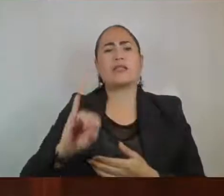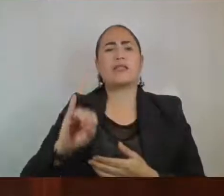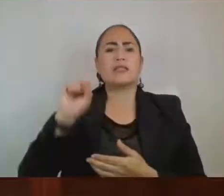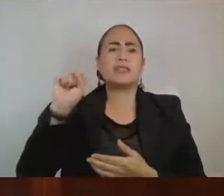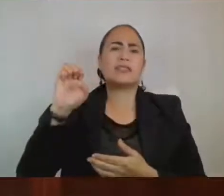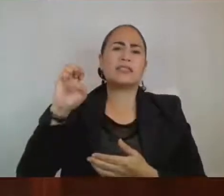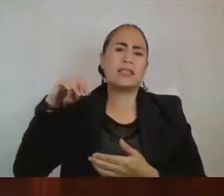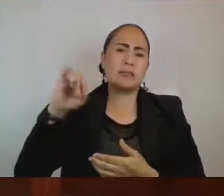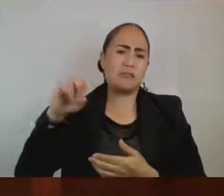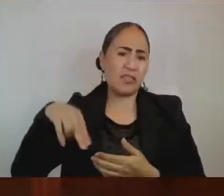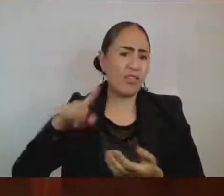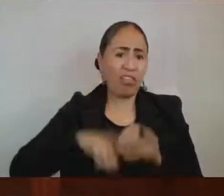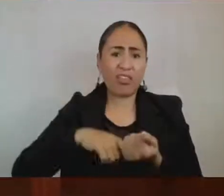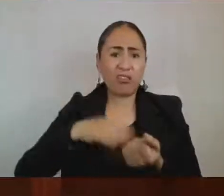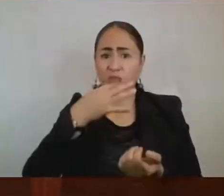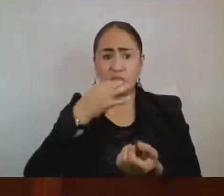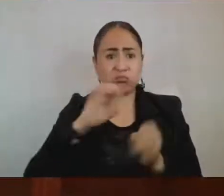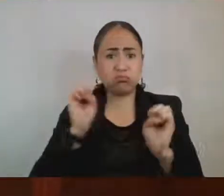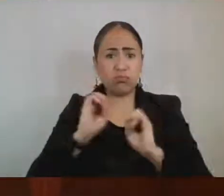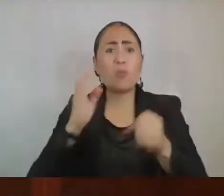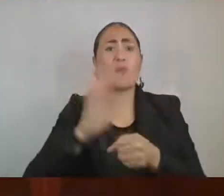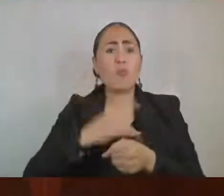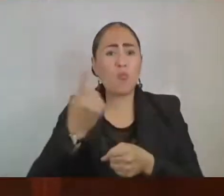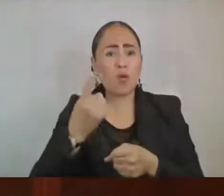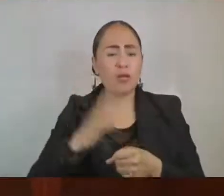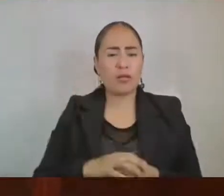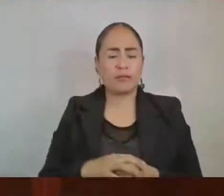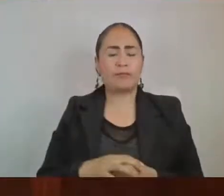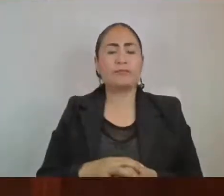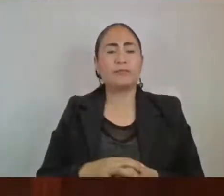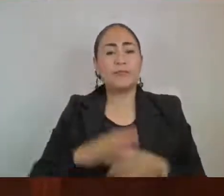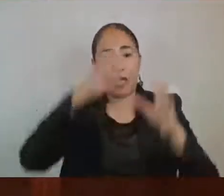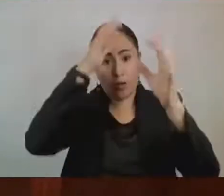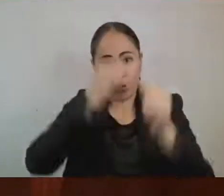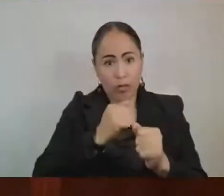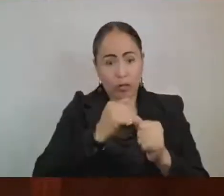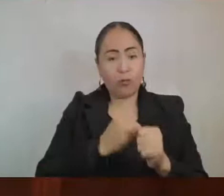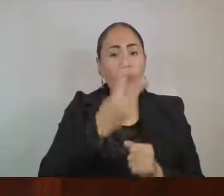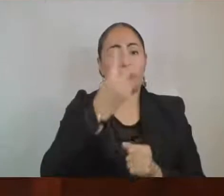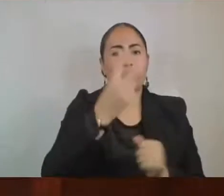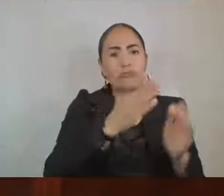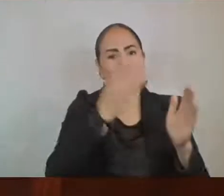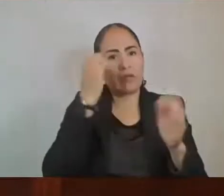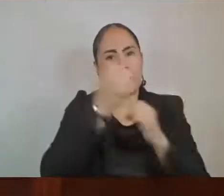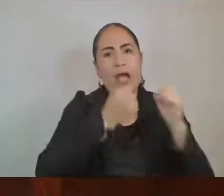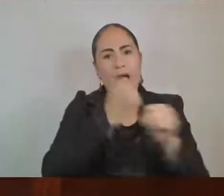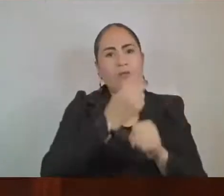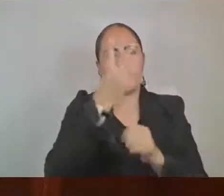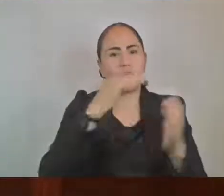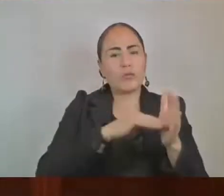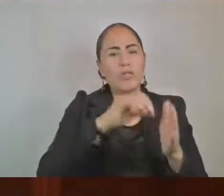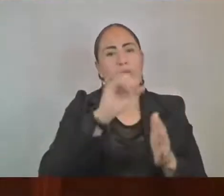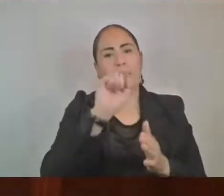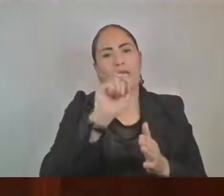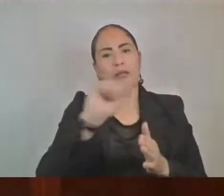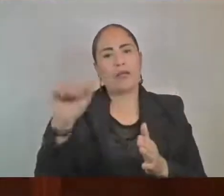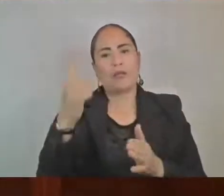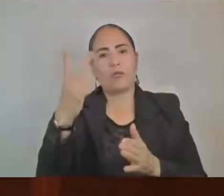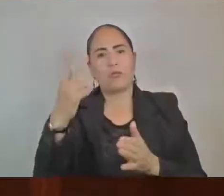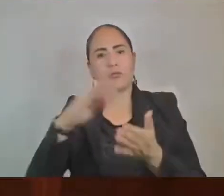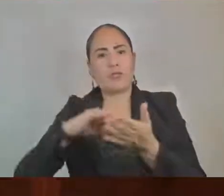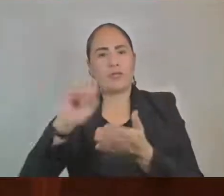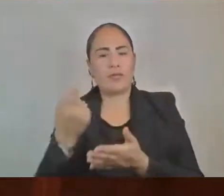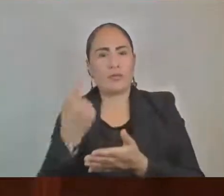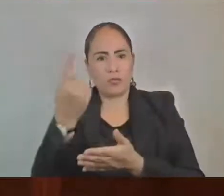Tres, los convenios que durante el periodo 2020-2021 se han realizado con empresas que dan suministro de